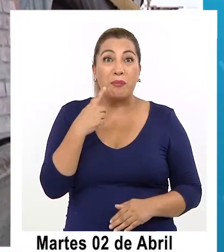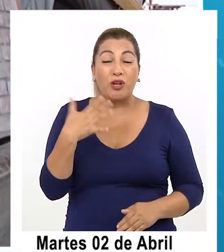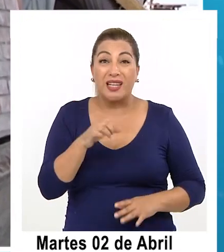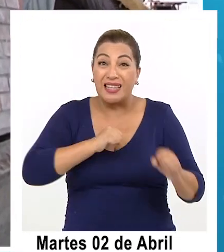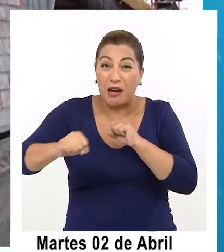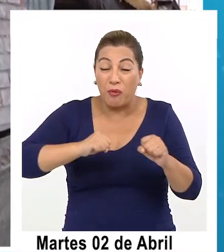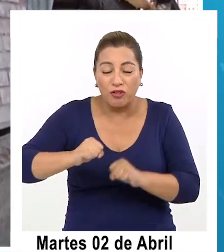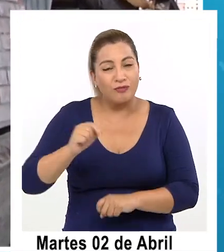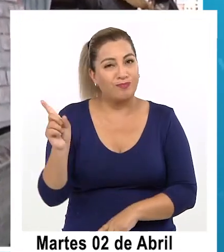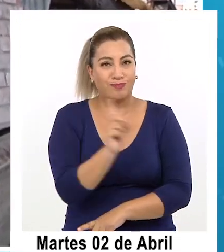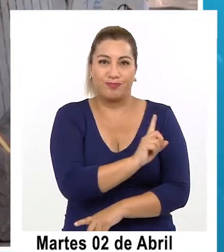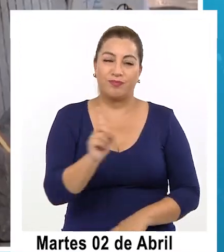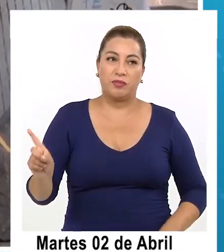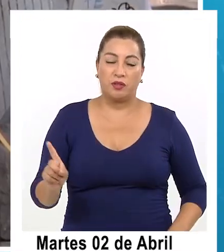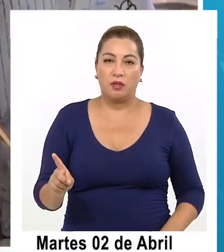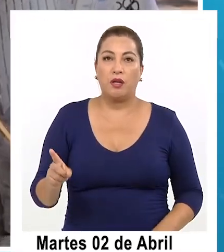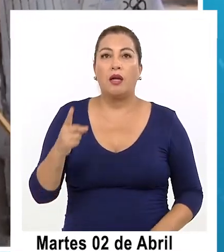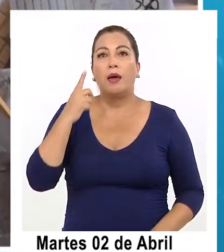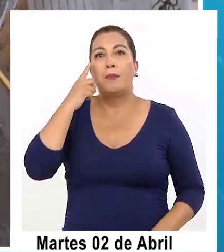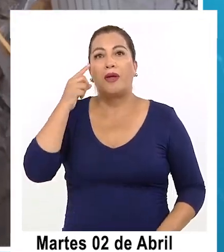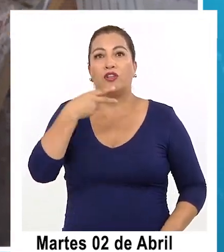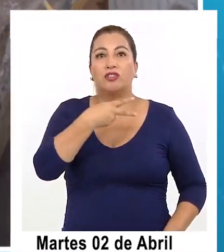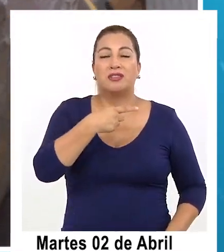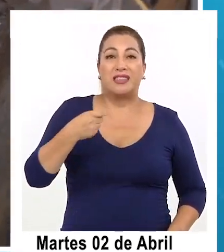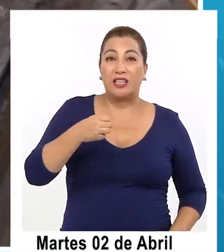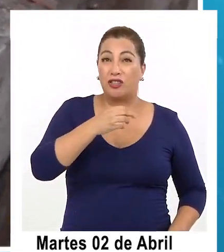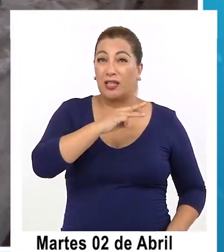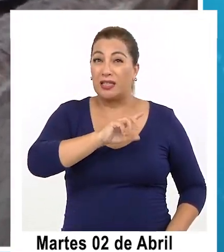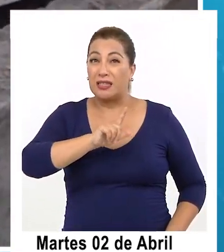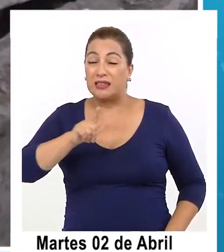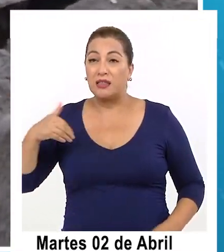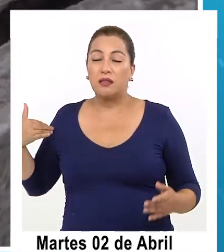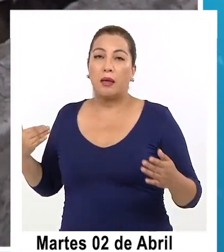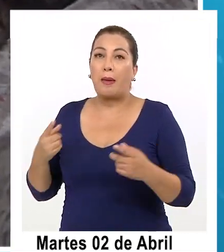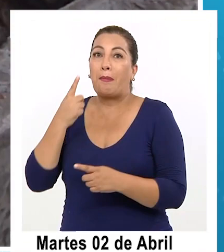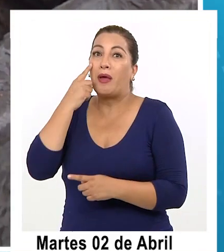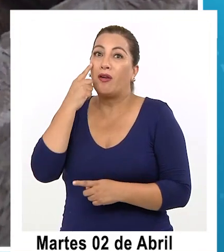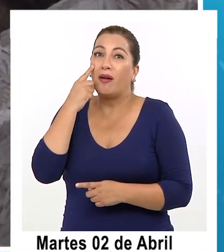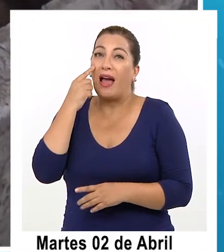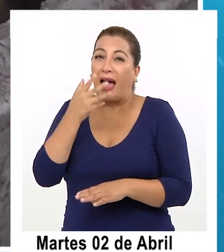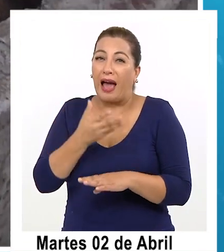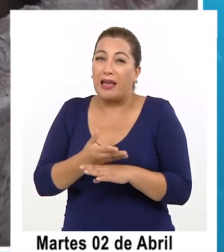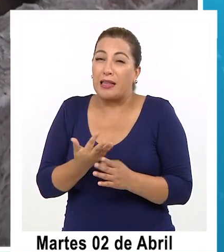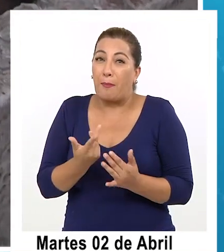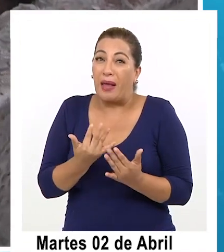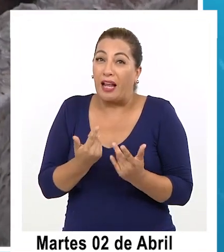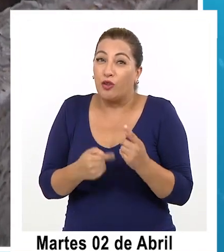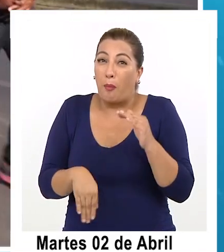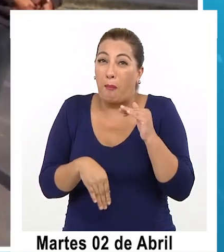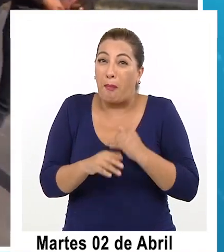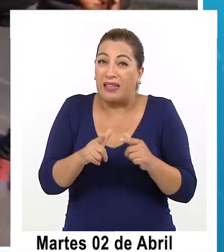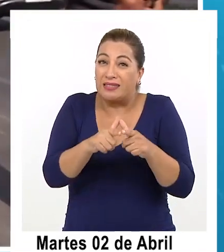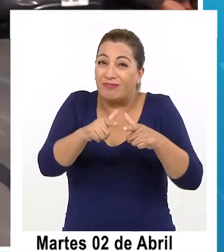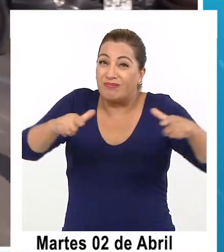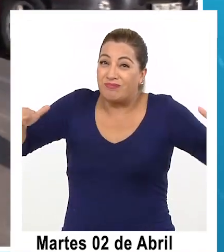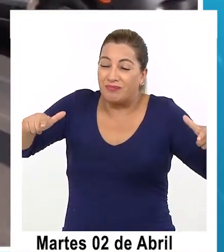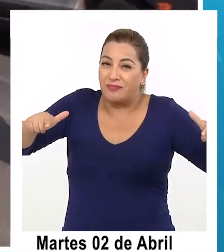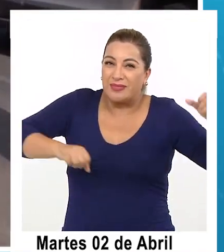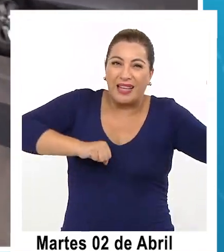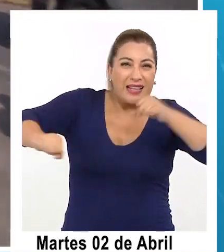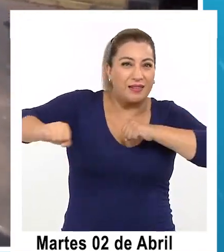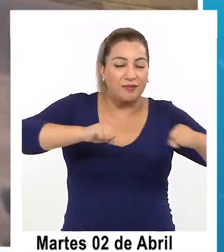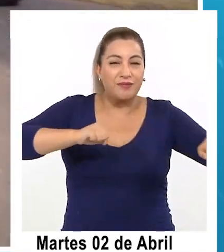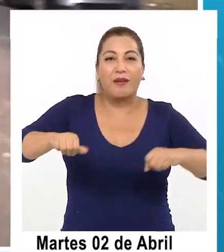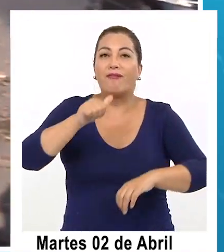a pesar de que es el más importante de los ciento treinta y siete años podría ocurrir uno mayor porque se espera que se todavía hay